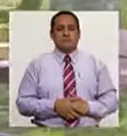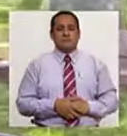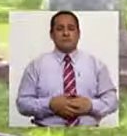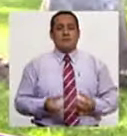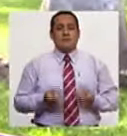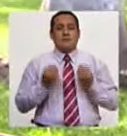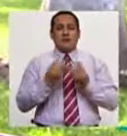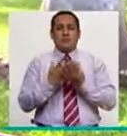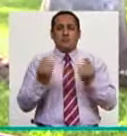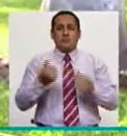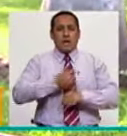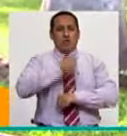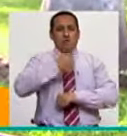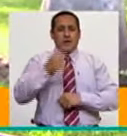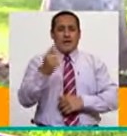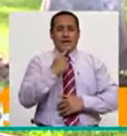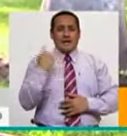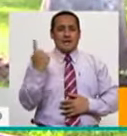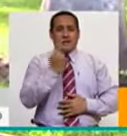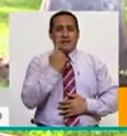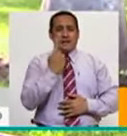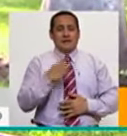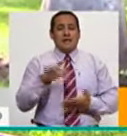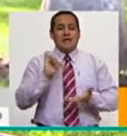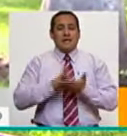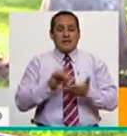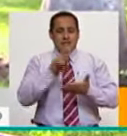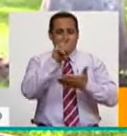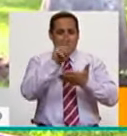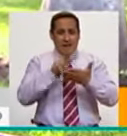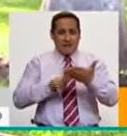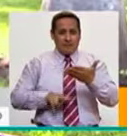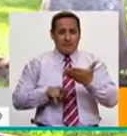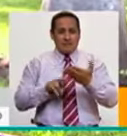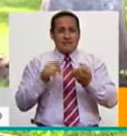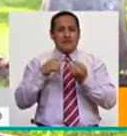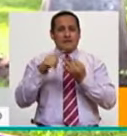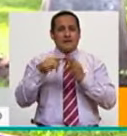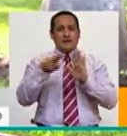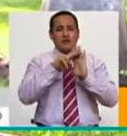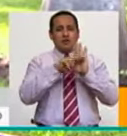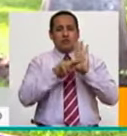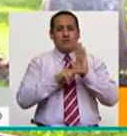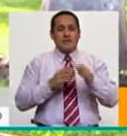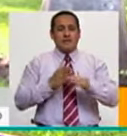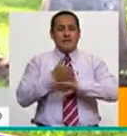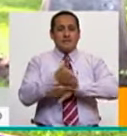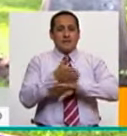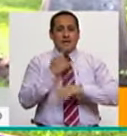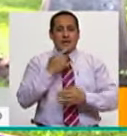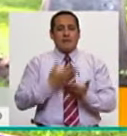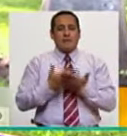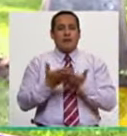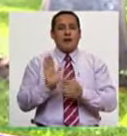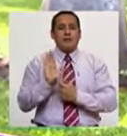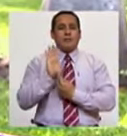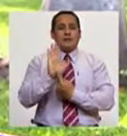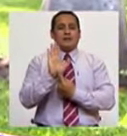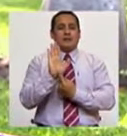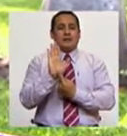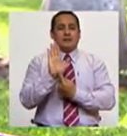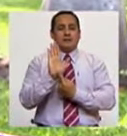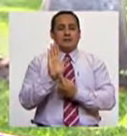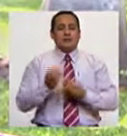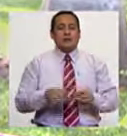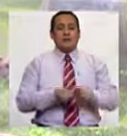Para las autoridades en general, que se revise todas las normas de accesibilidad establecidas,